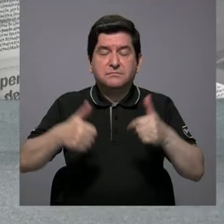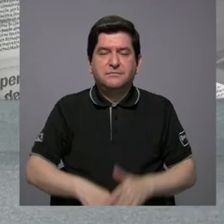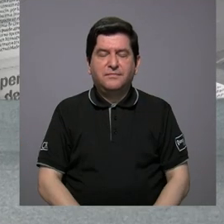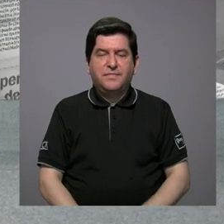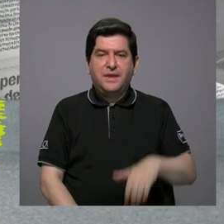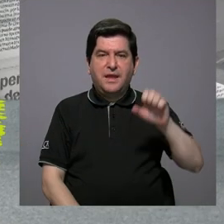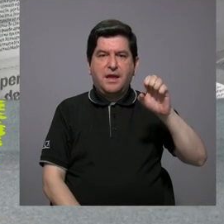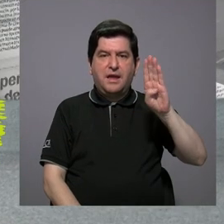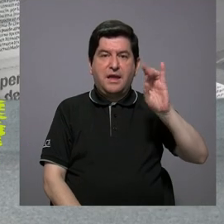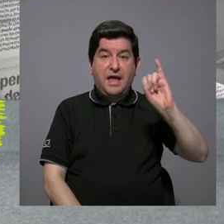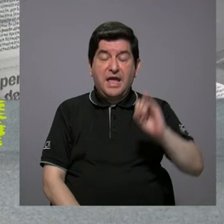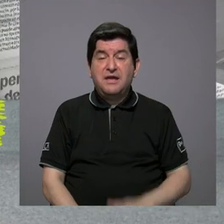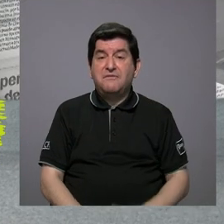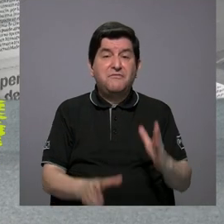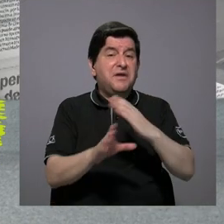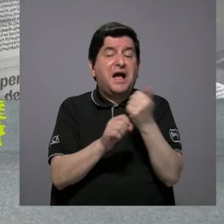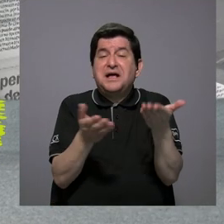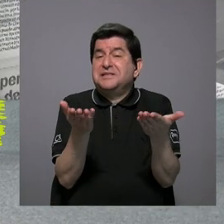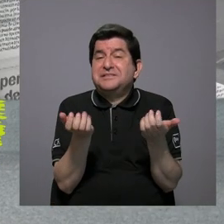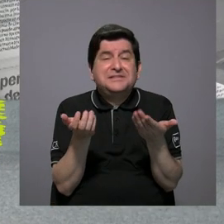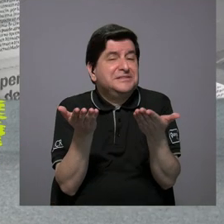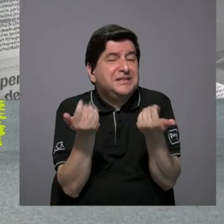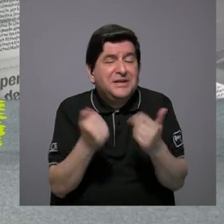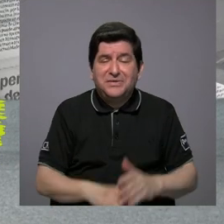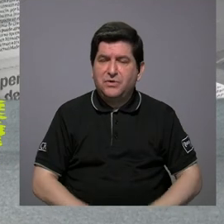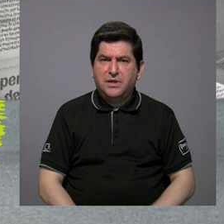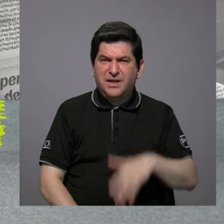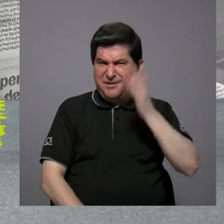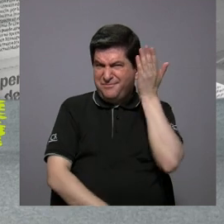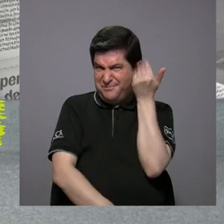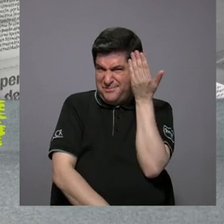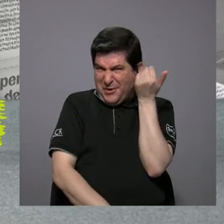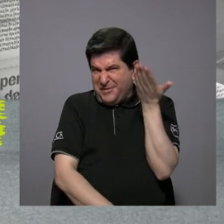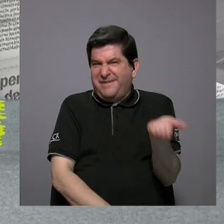Evi hace y deshace como le da la gana. ¿Por qué?